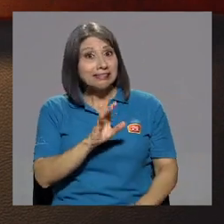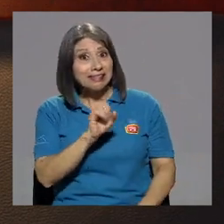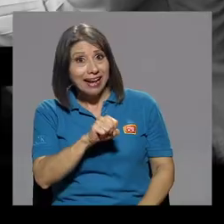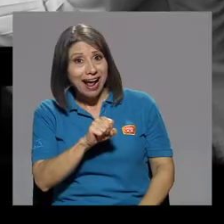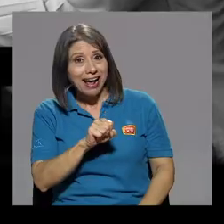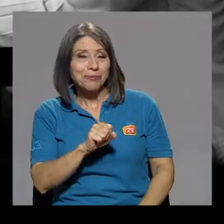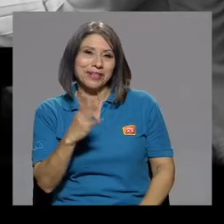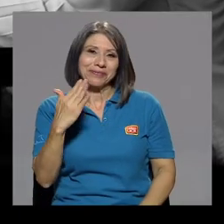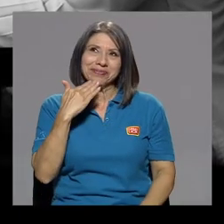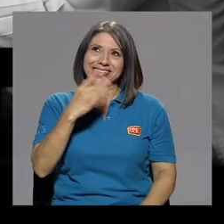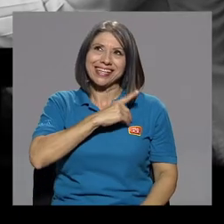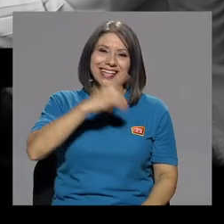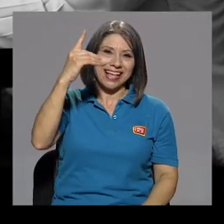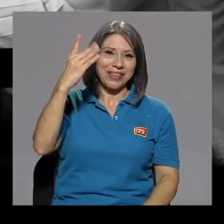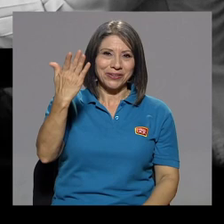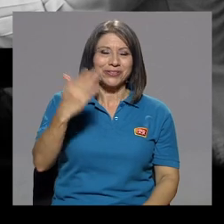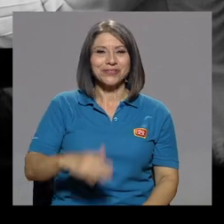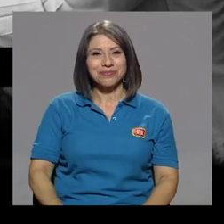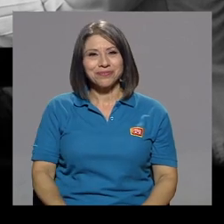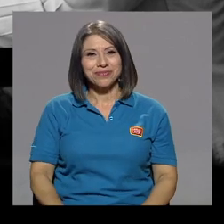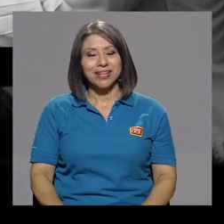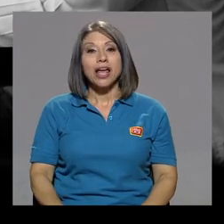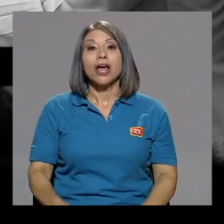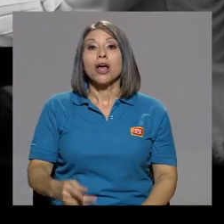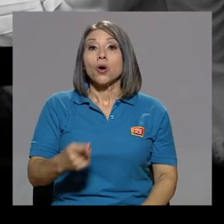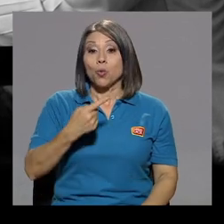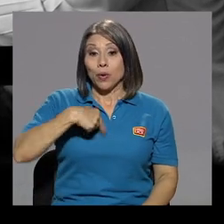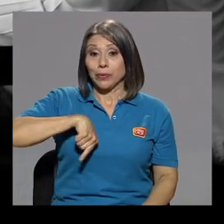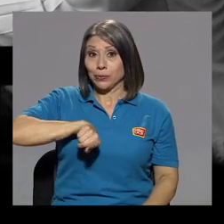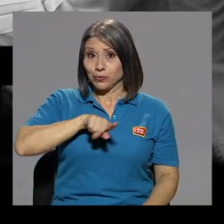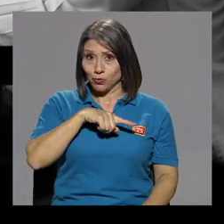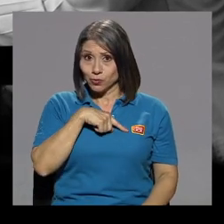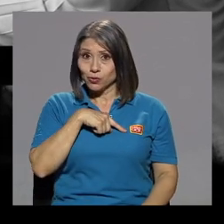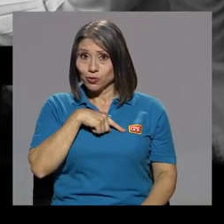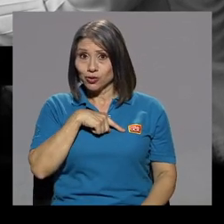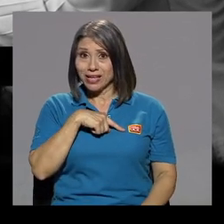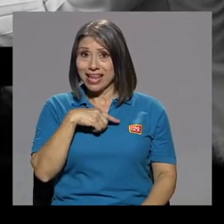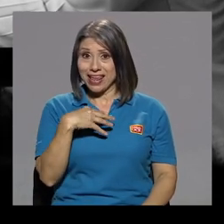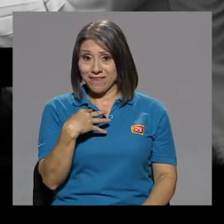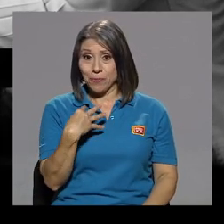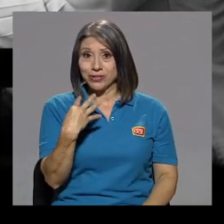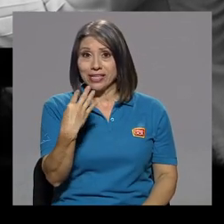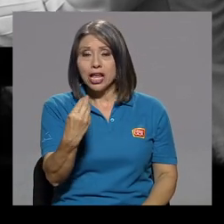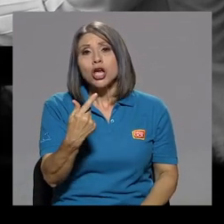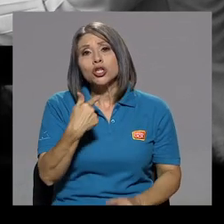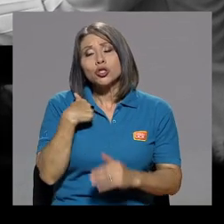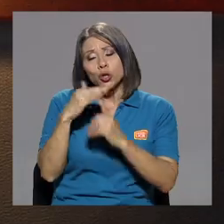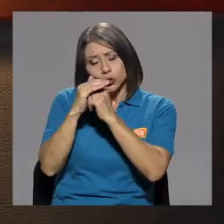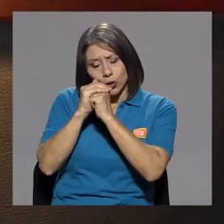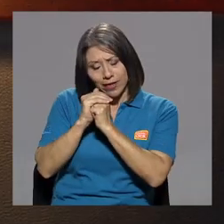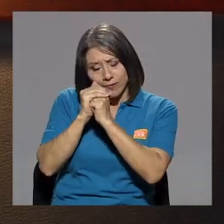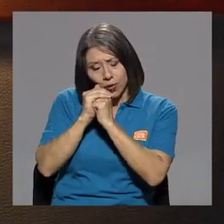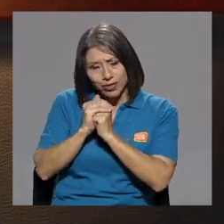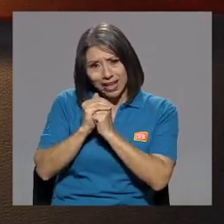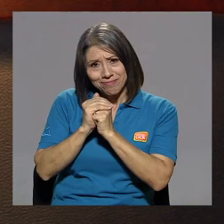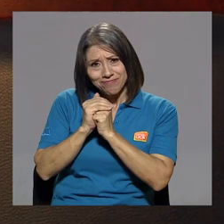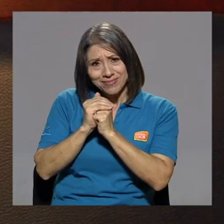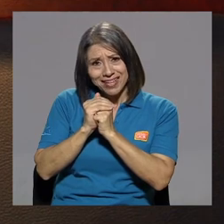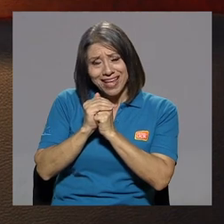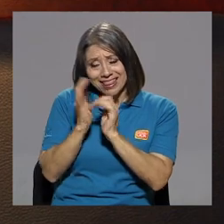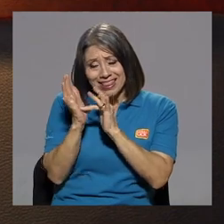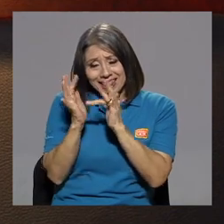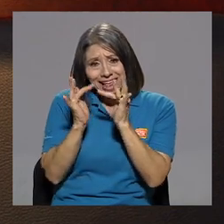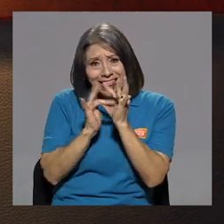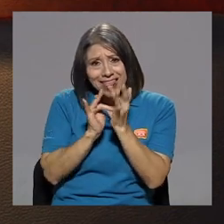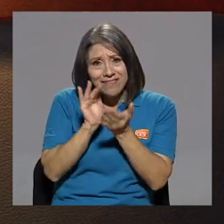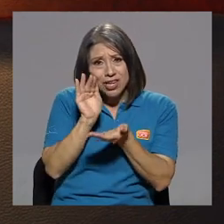Dios. Y figureste que cuando íbamos a salir, yo soy devota del divino niño, entonces yo siempre ando con una